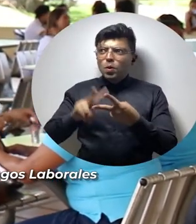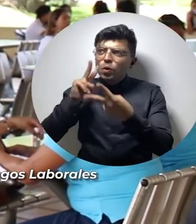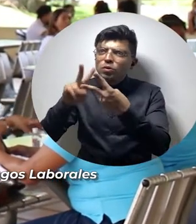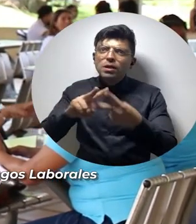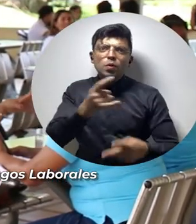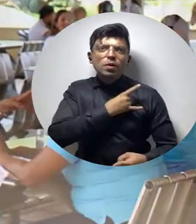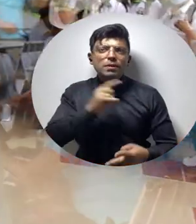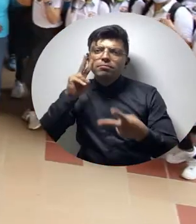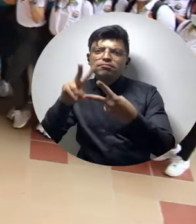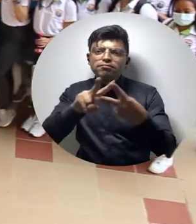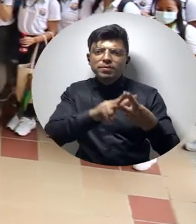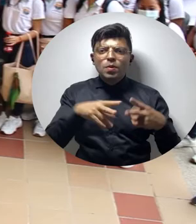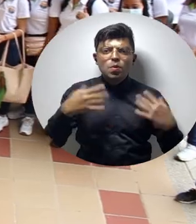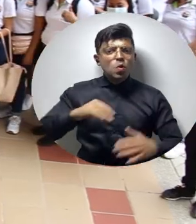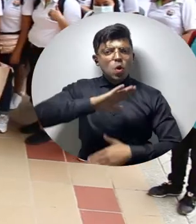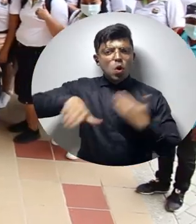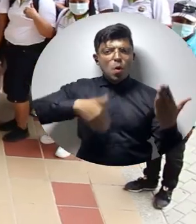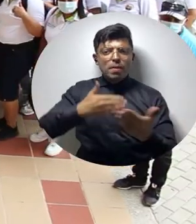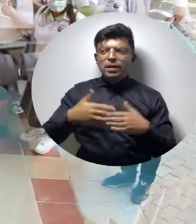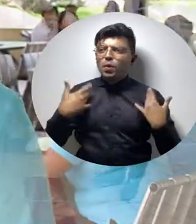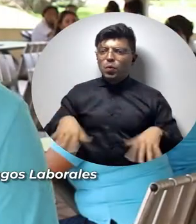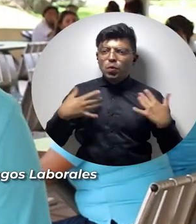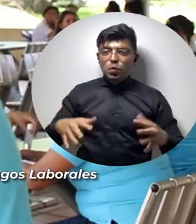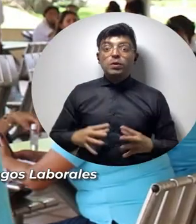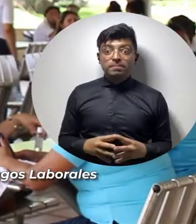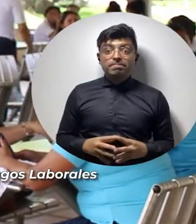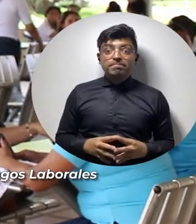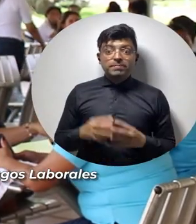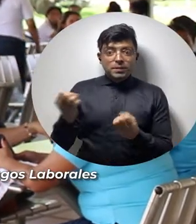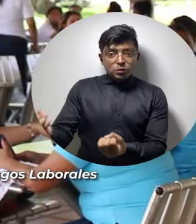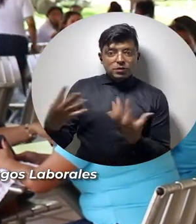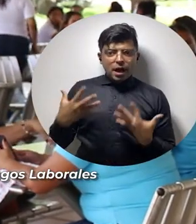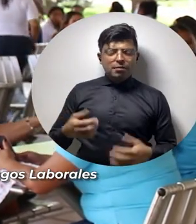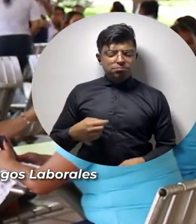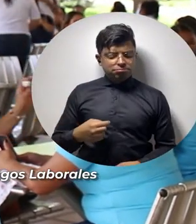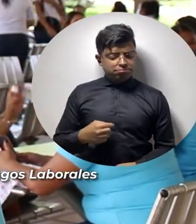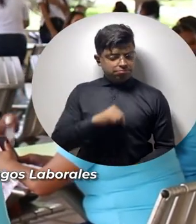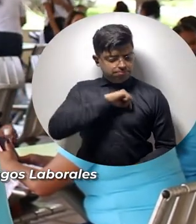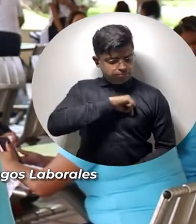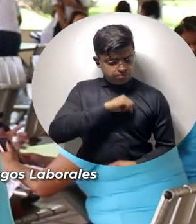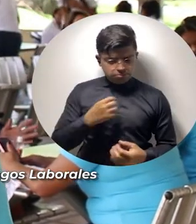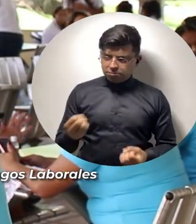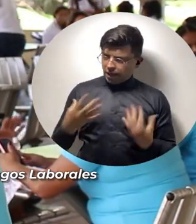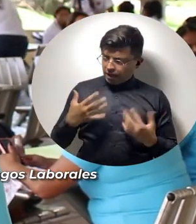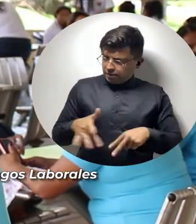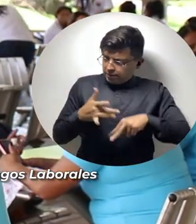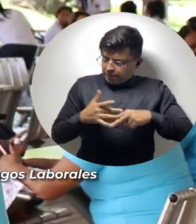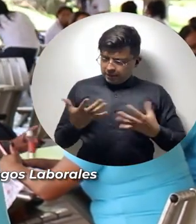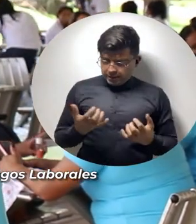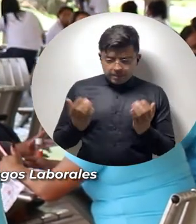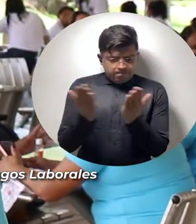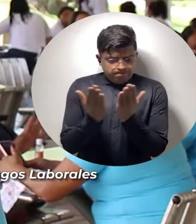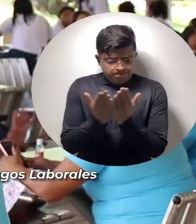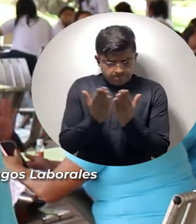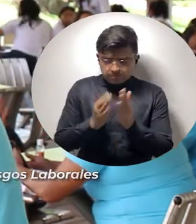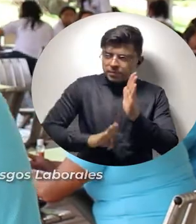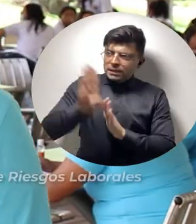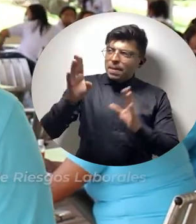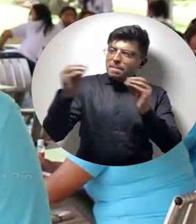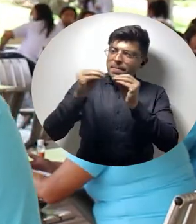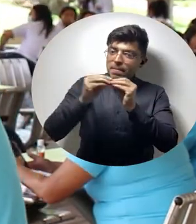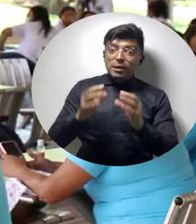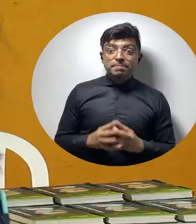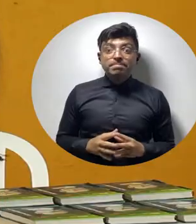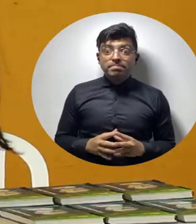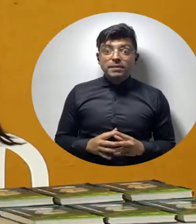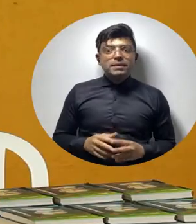sí, en su totalidad. Nos da esas ganas de seguir estudiando, de crecer más, dado que